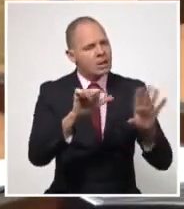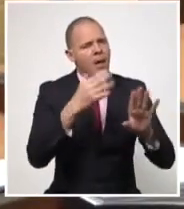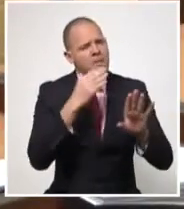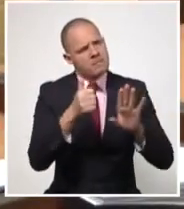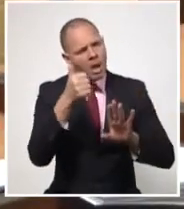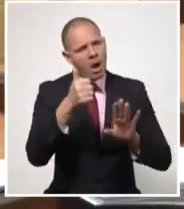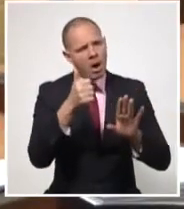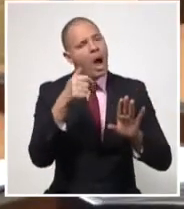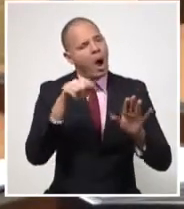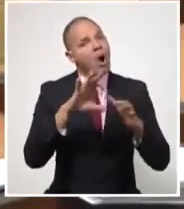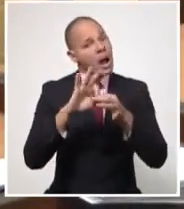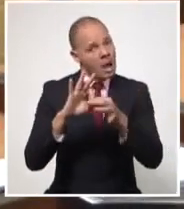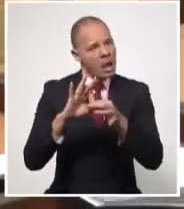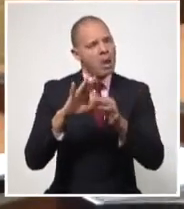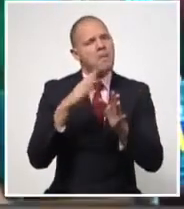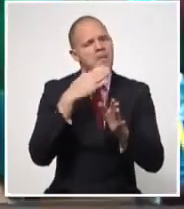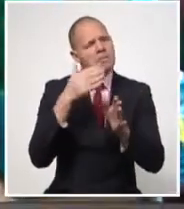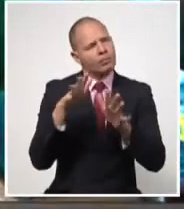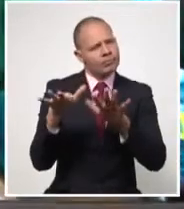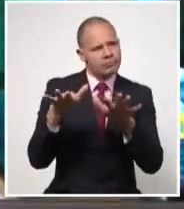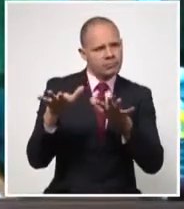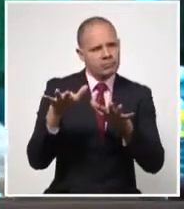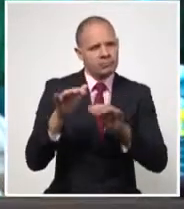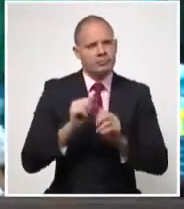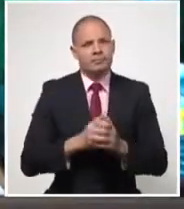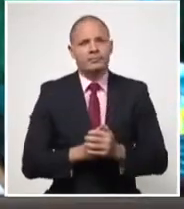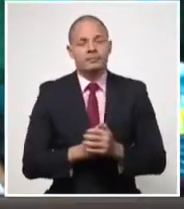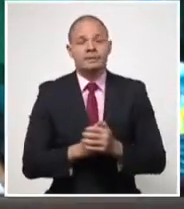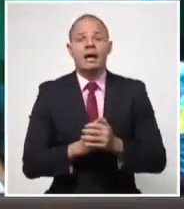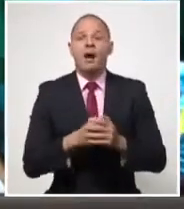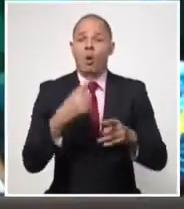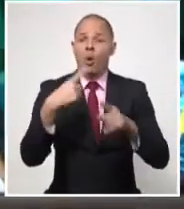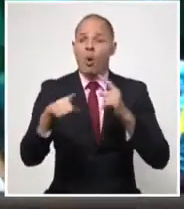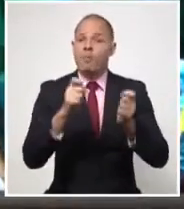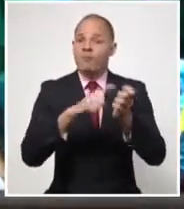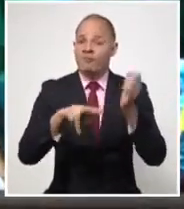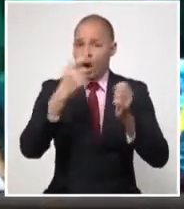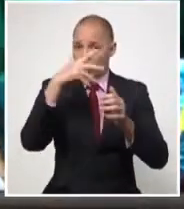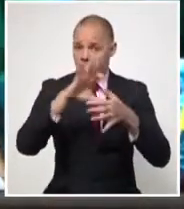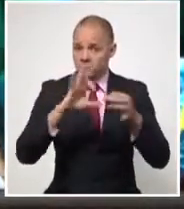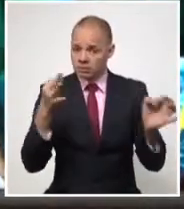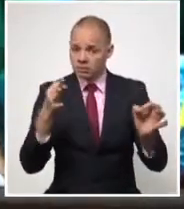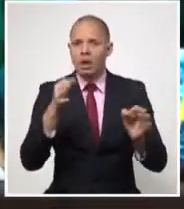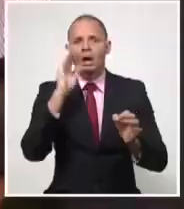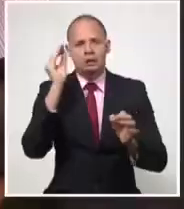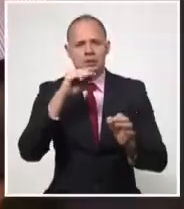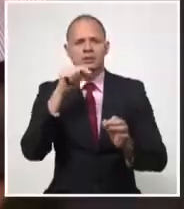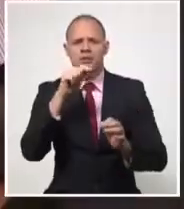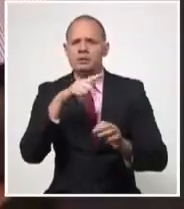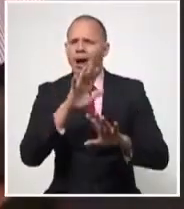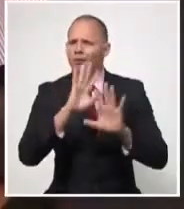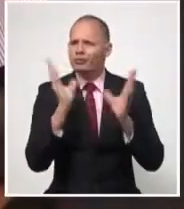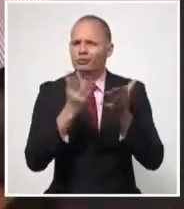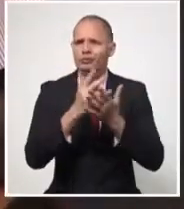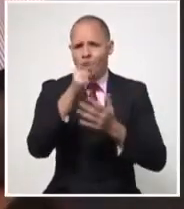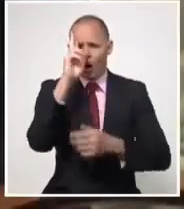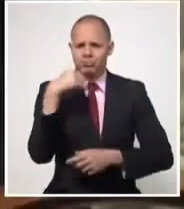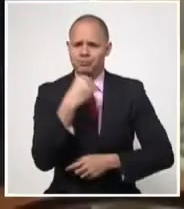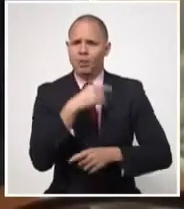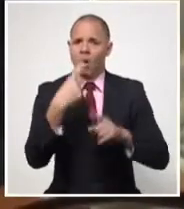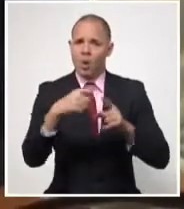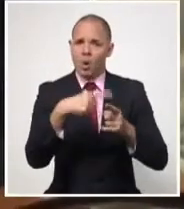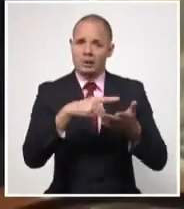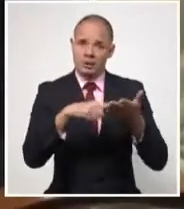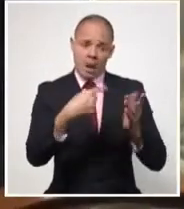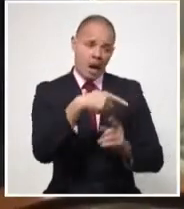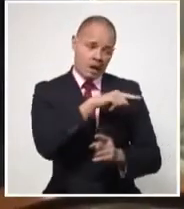en estos momentos no tenemos ningún caso crítico. En Artemisa, a partir del trabajo realizado por las autoridades sanitarias en las últimas semanas, se